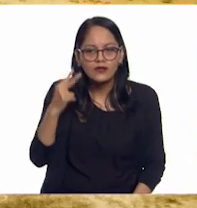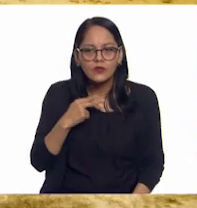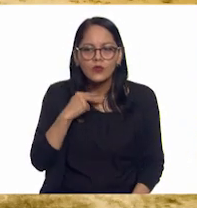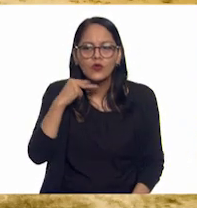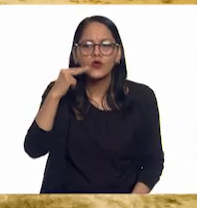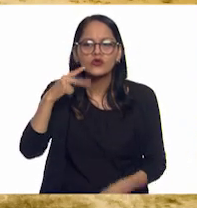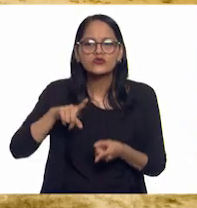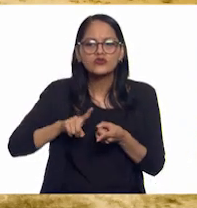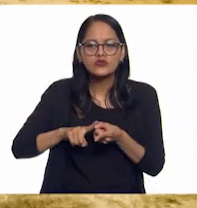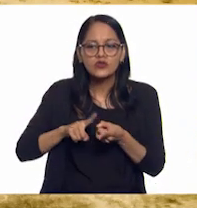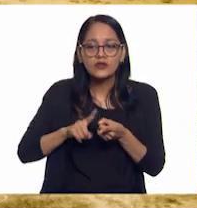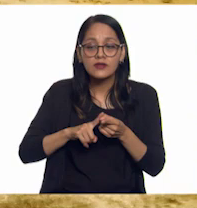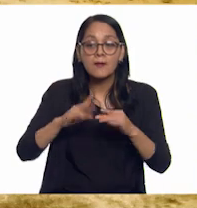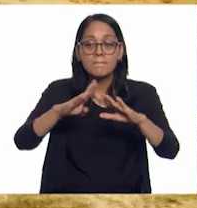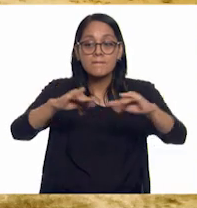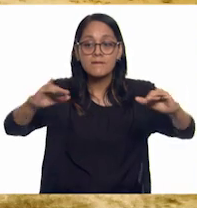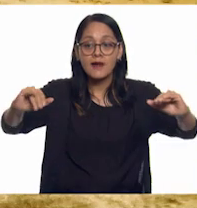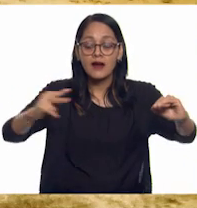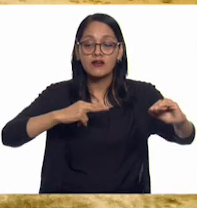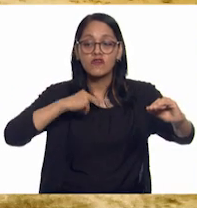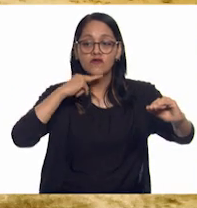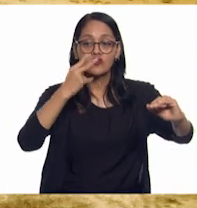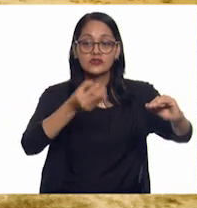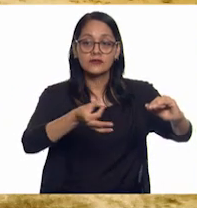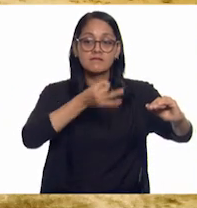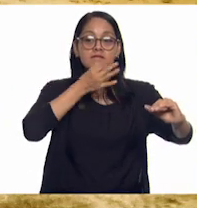venía de las profundidades del mar.